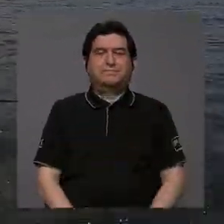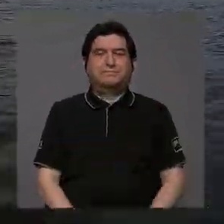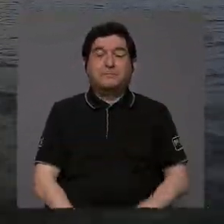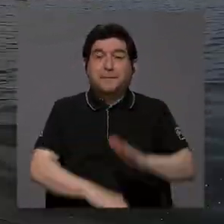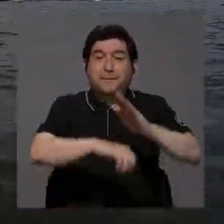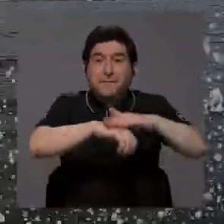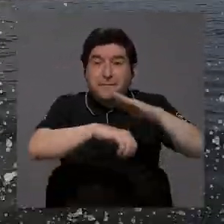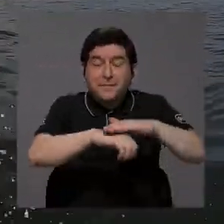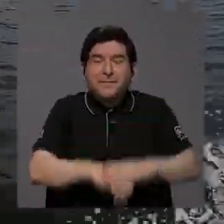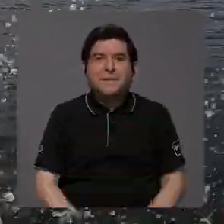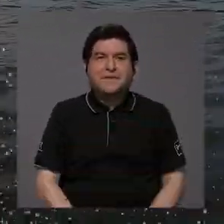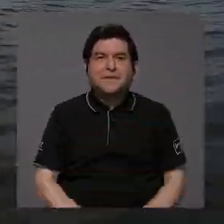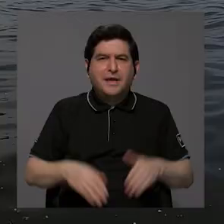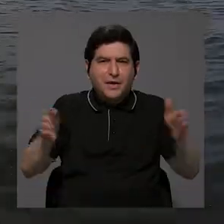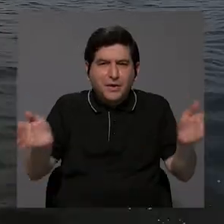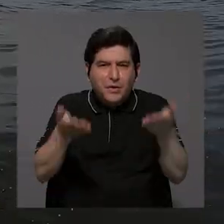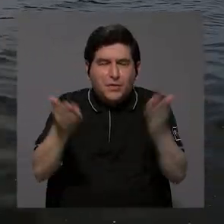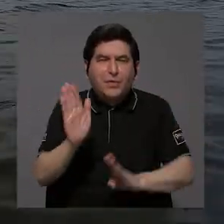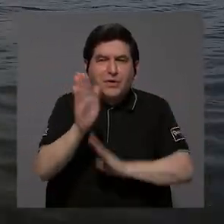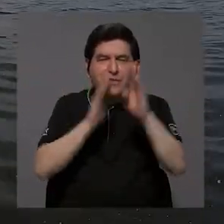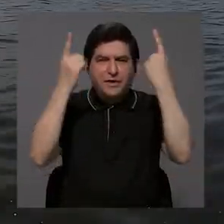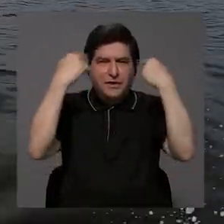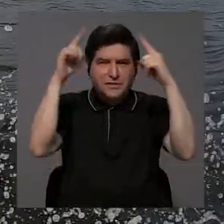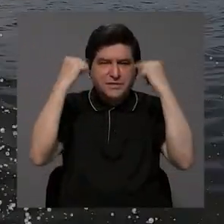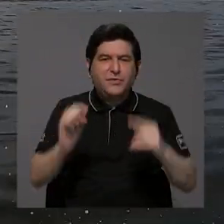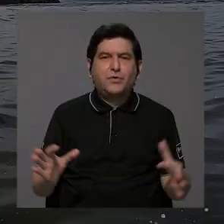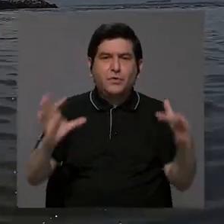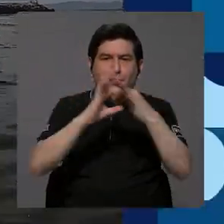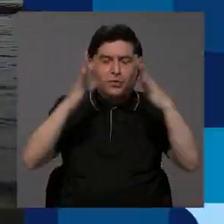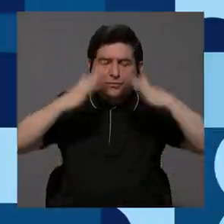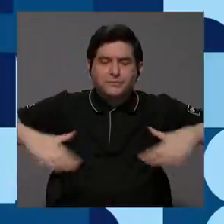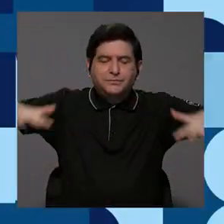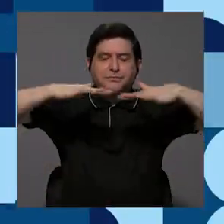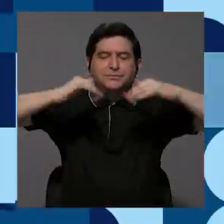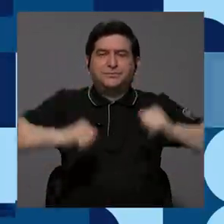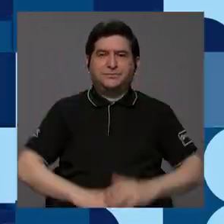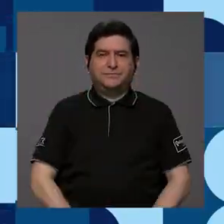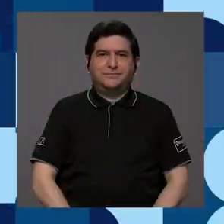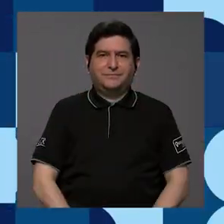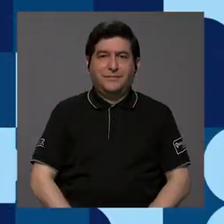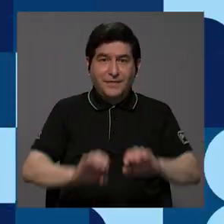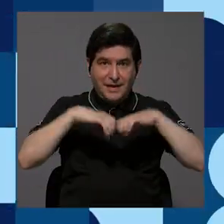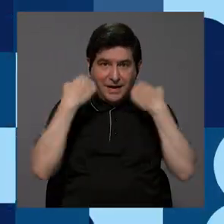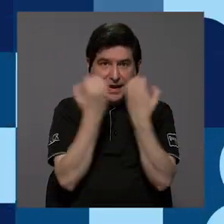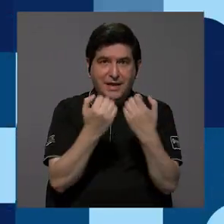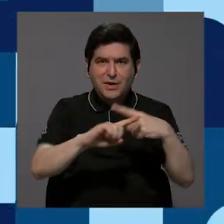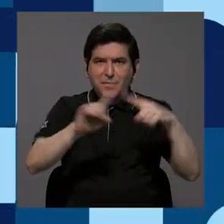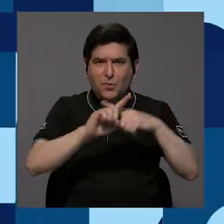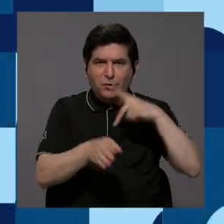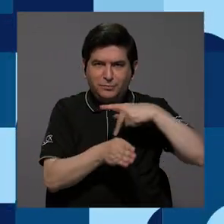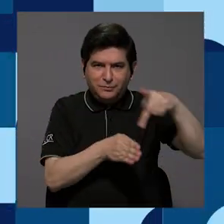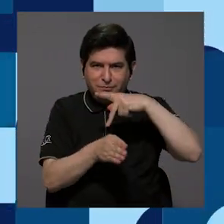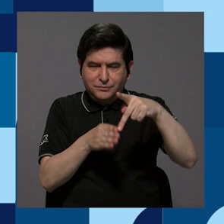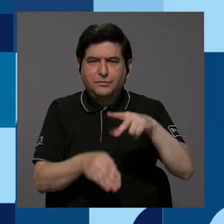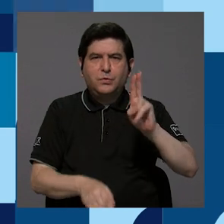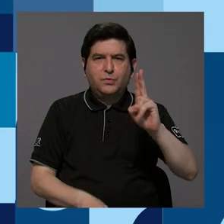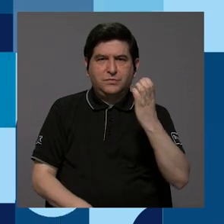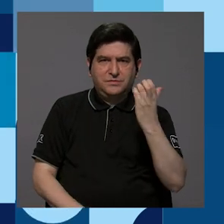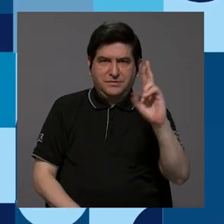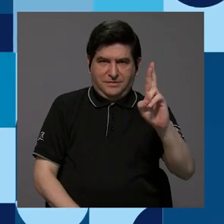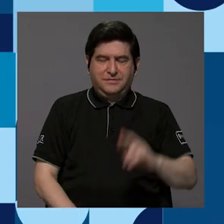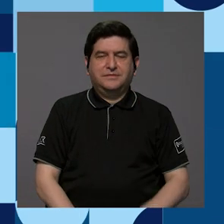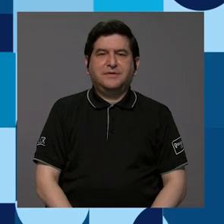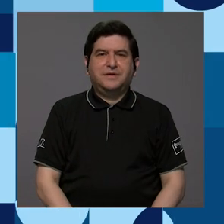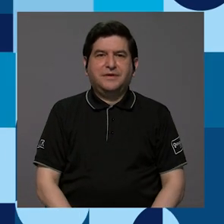permitirá propiciar un desarrollo exitoso y en armonía con el medio ambiente. Un equipo multidisciplinario de la Universidad de Costa